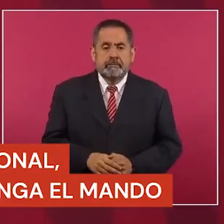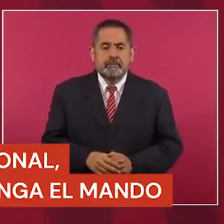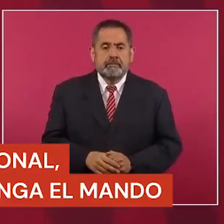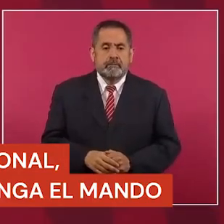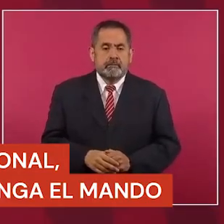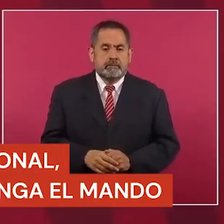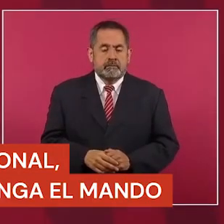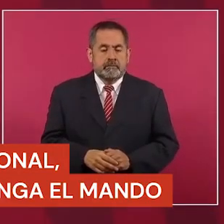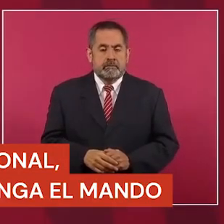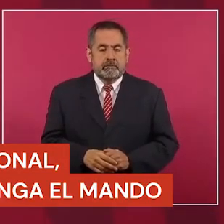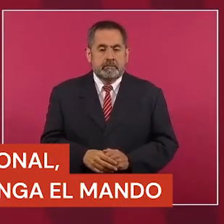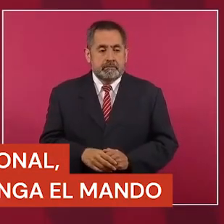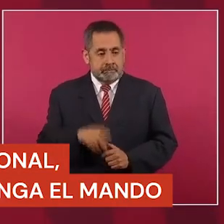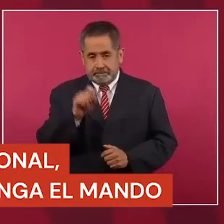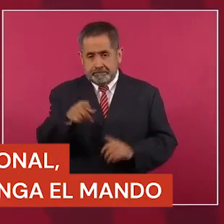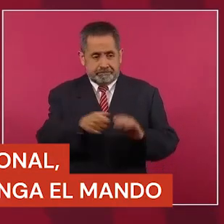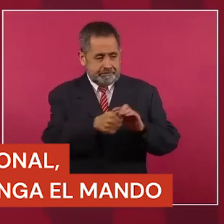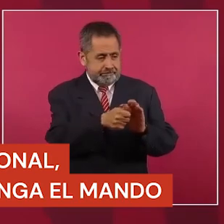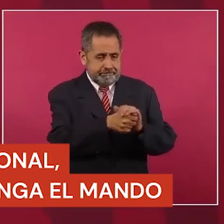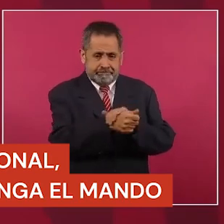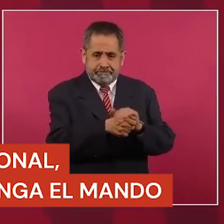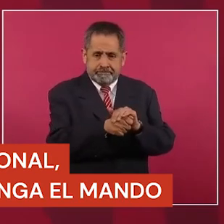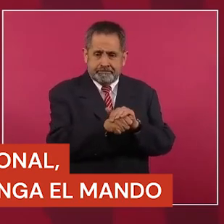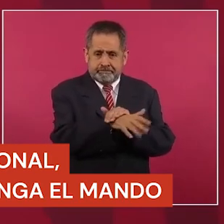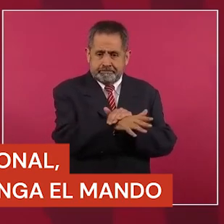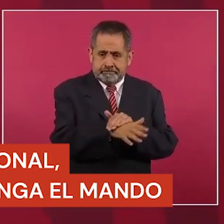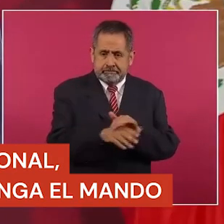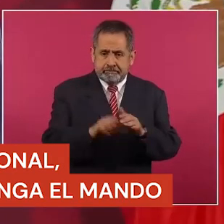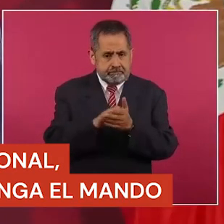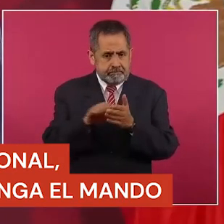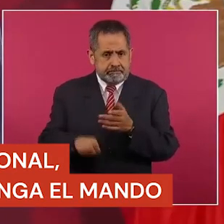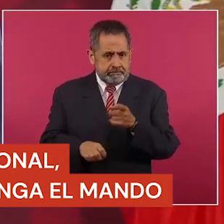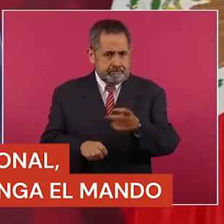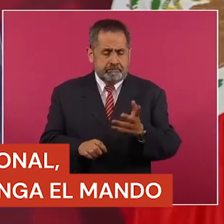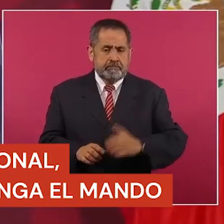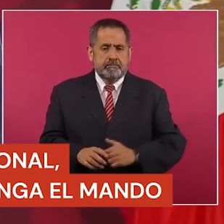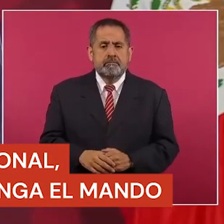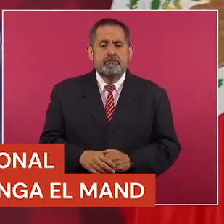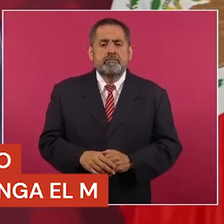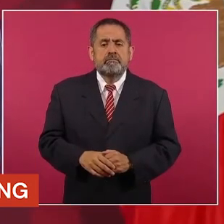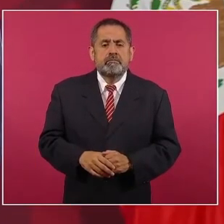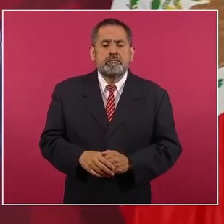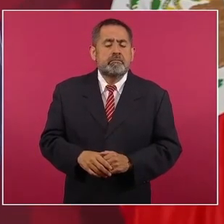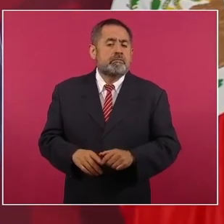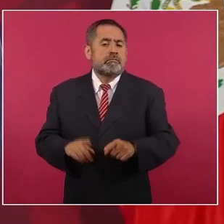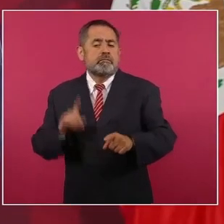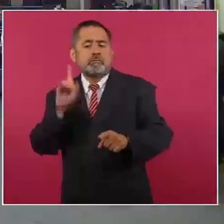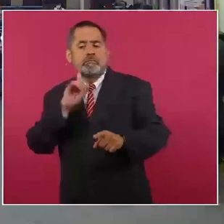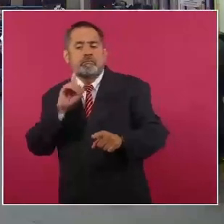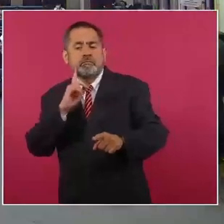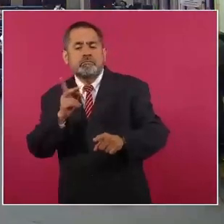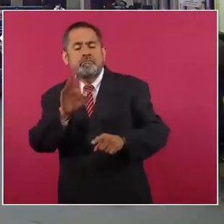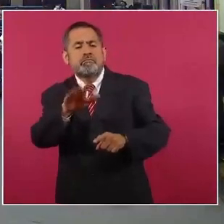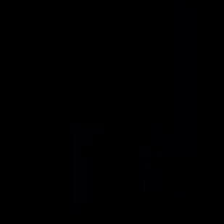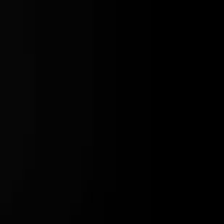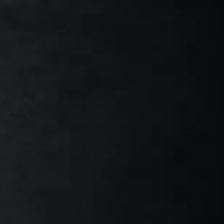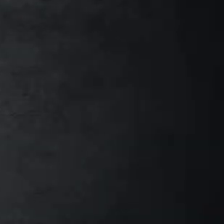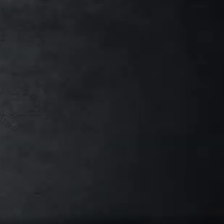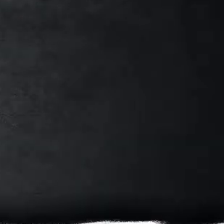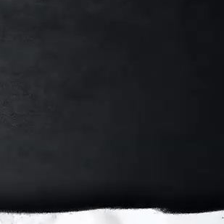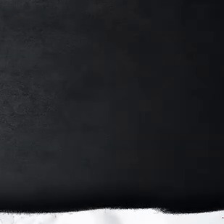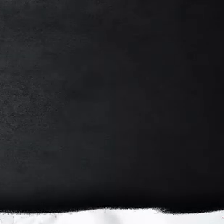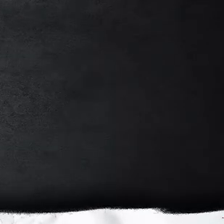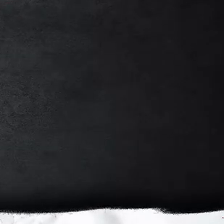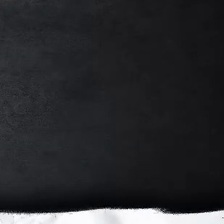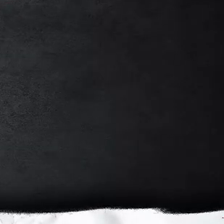Esto de Ayotzinapa, por ejemplo. Las mamás y los papás reprochaban que aún con…